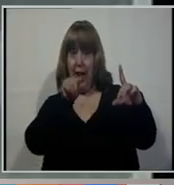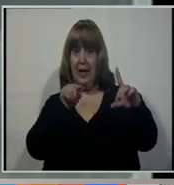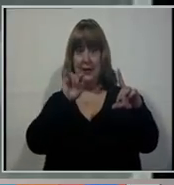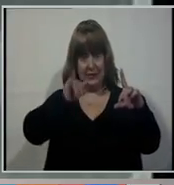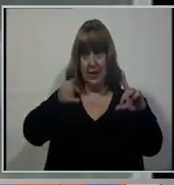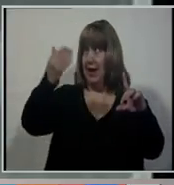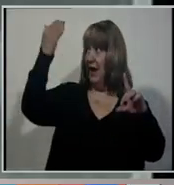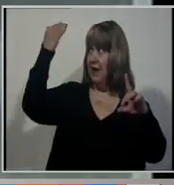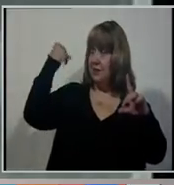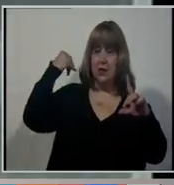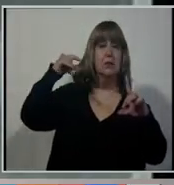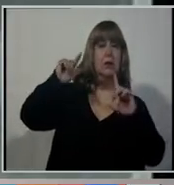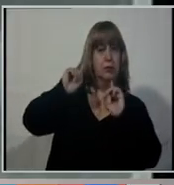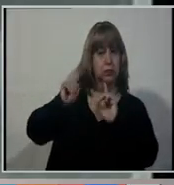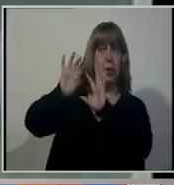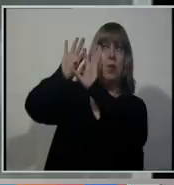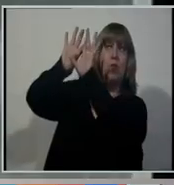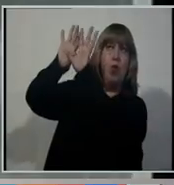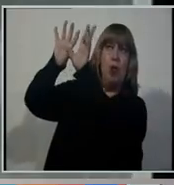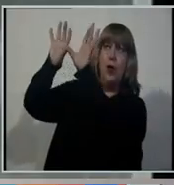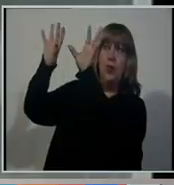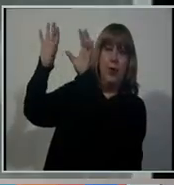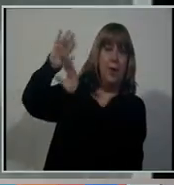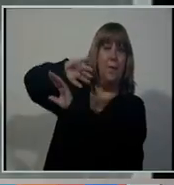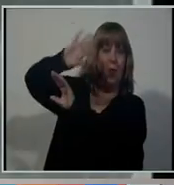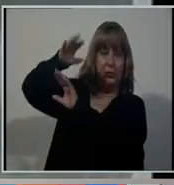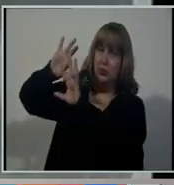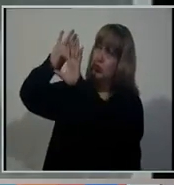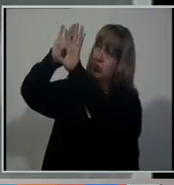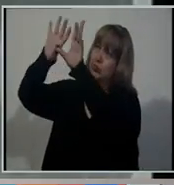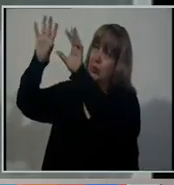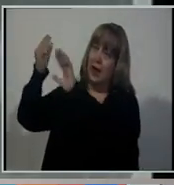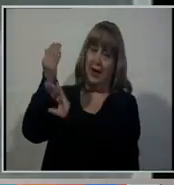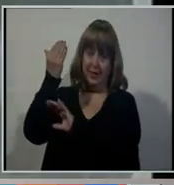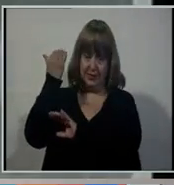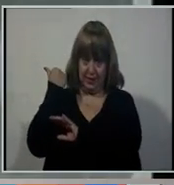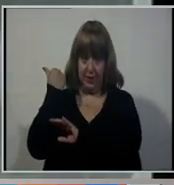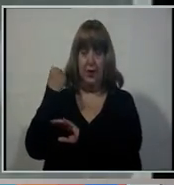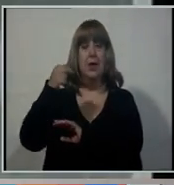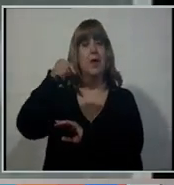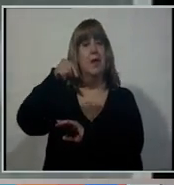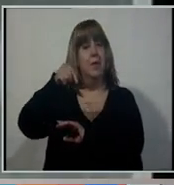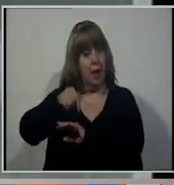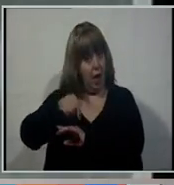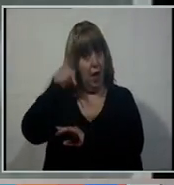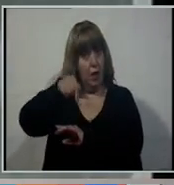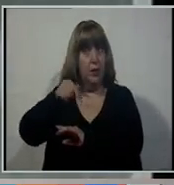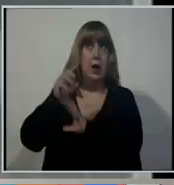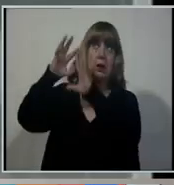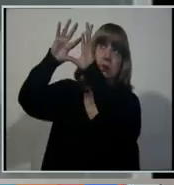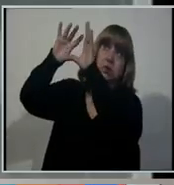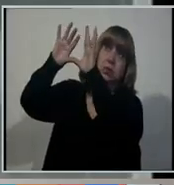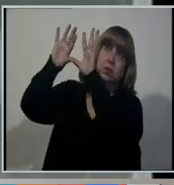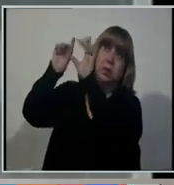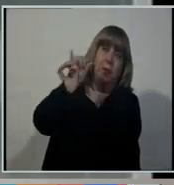hubo abundante nubosidad en toda la zona. Por lo tanto, si bien por ahora no hay tanta